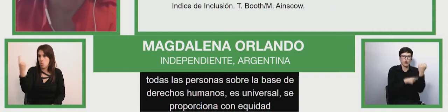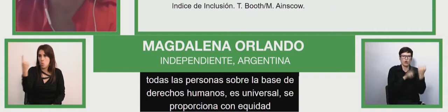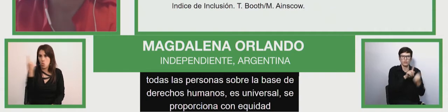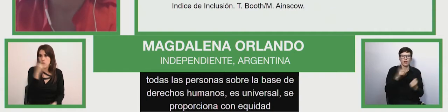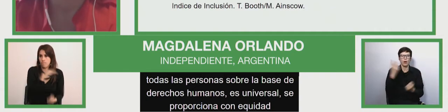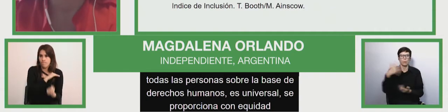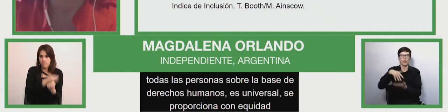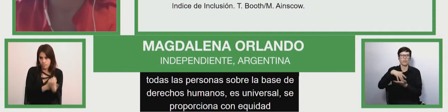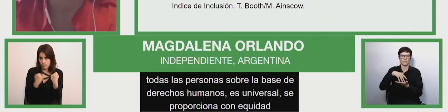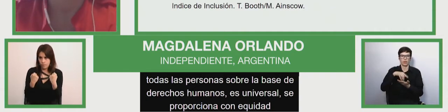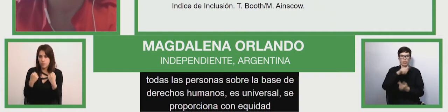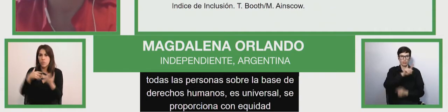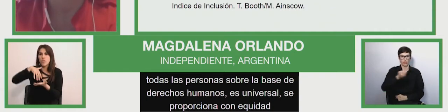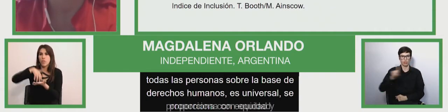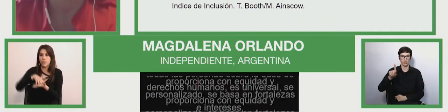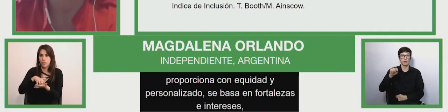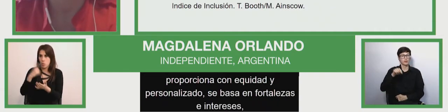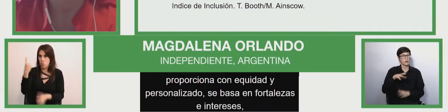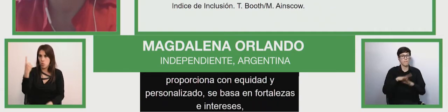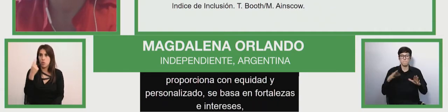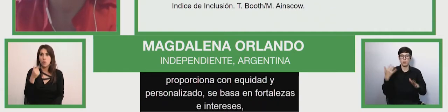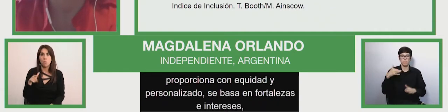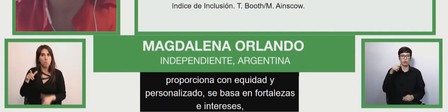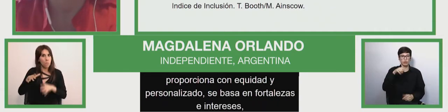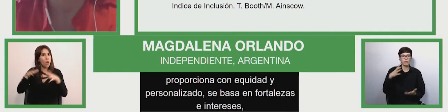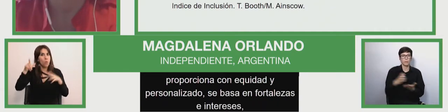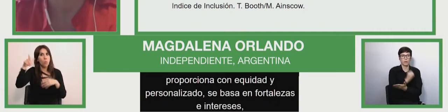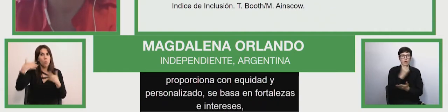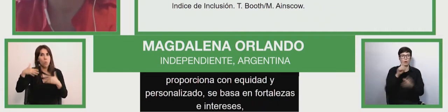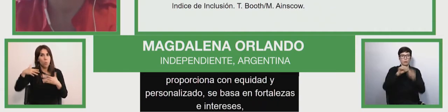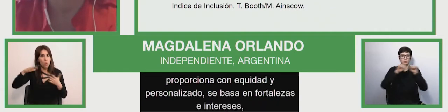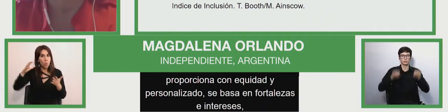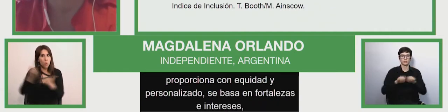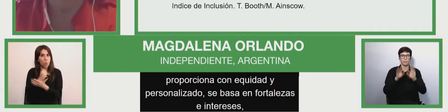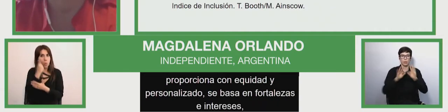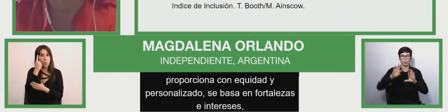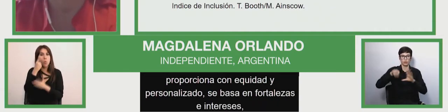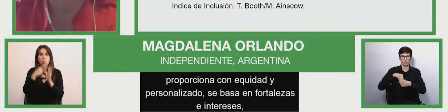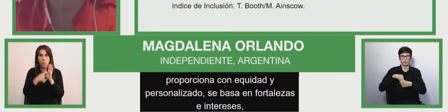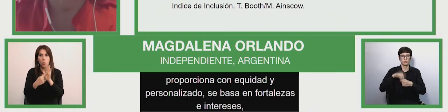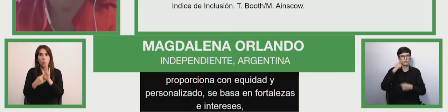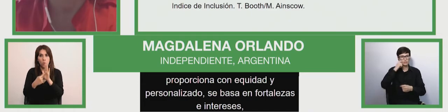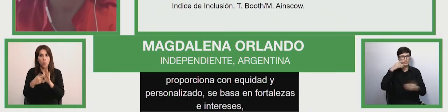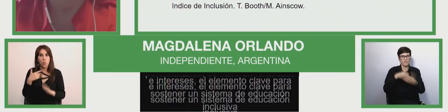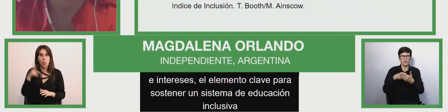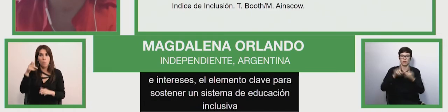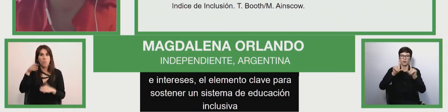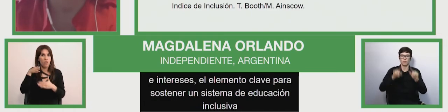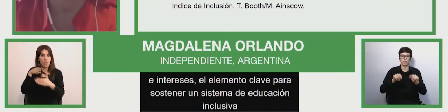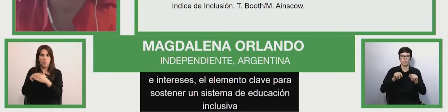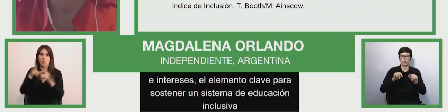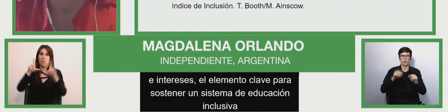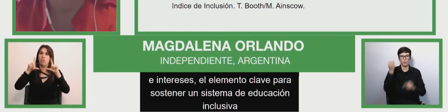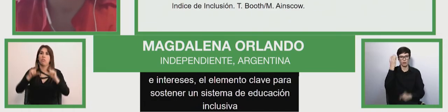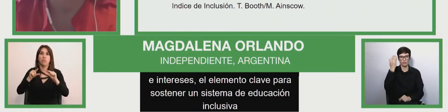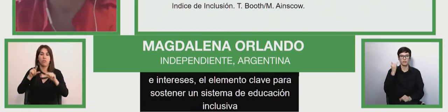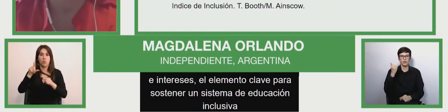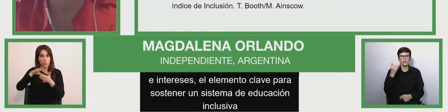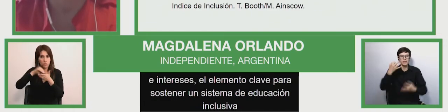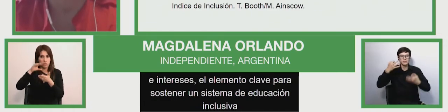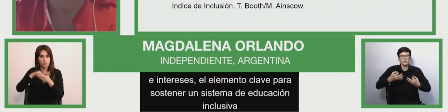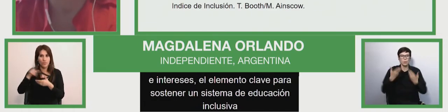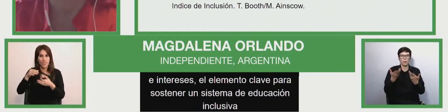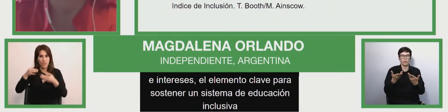El elemento clave para sostener un sistema de educación inclusivo consiste en remover barreras al aprendizaje y asegurar oportunidades de